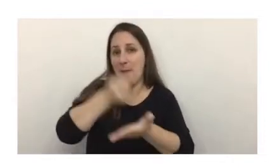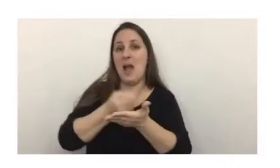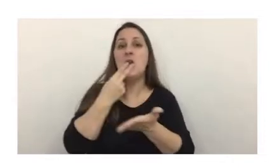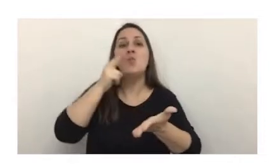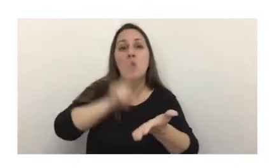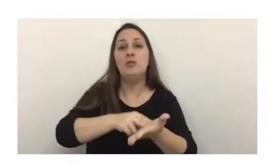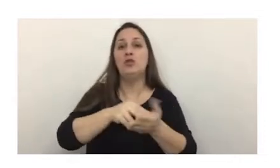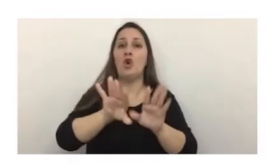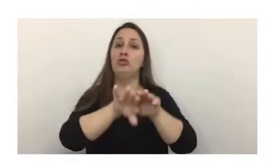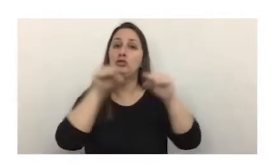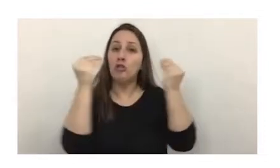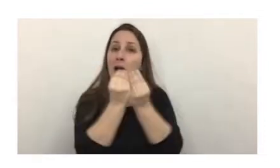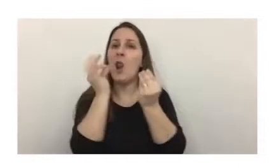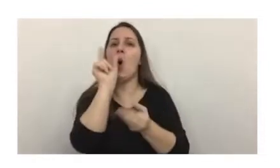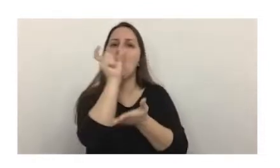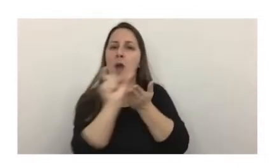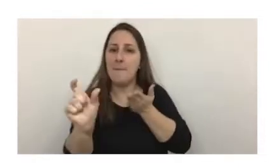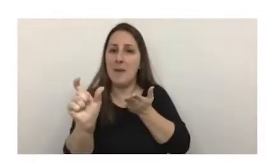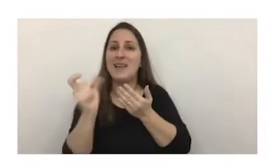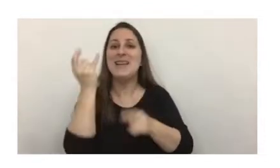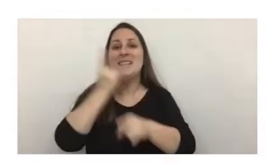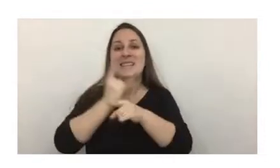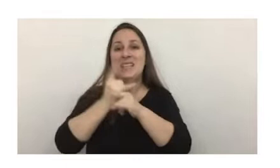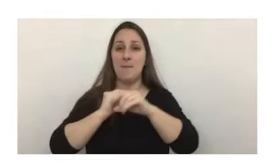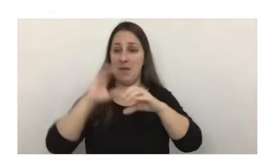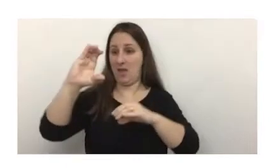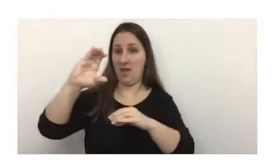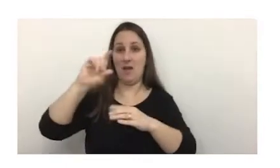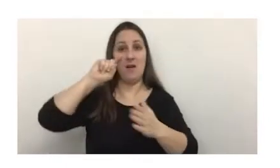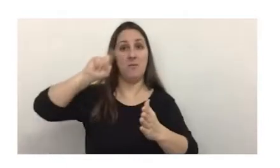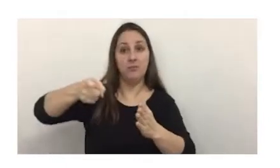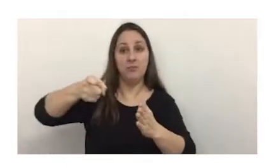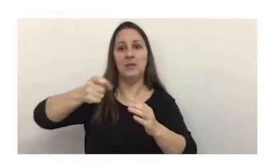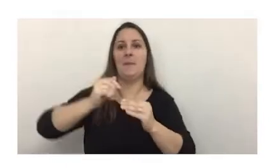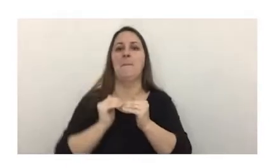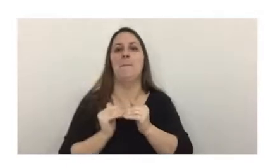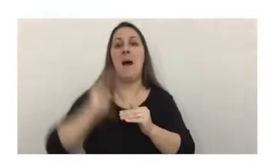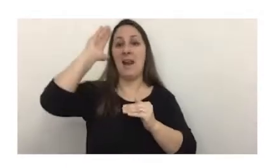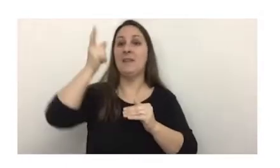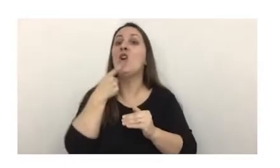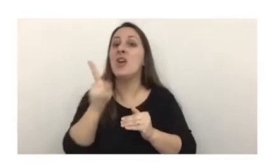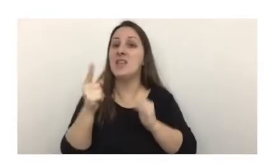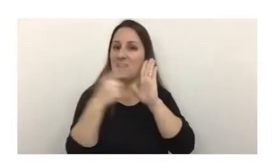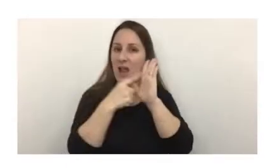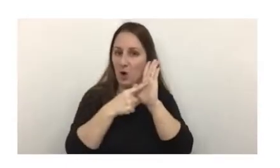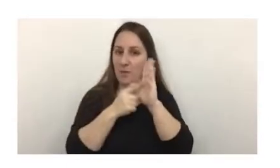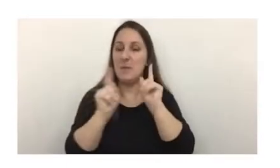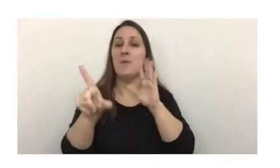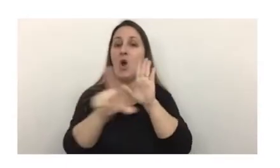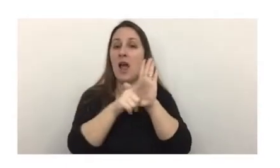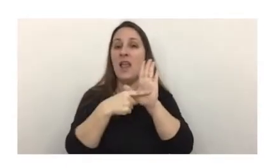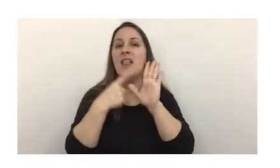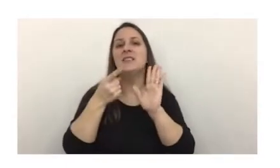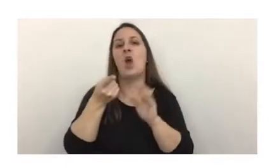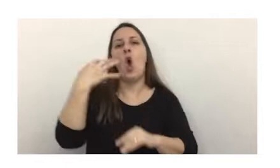forma total o parcial siempre que el monto evadido exceda la cuantía prevista en la norma y como dice el legislador se exige